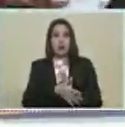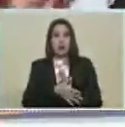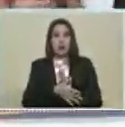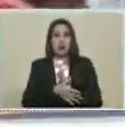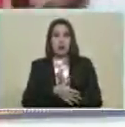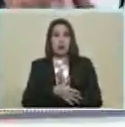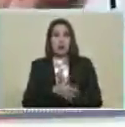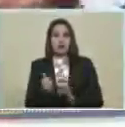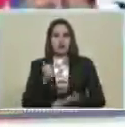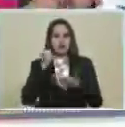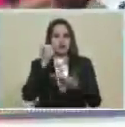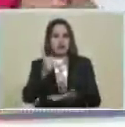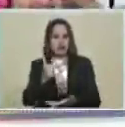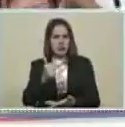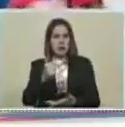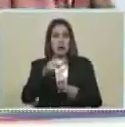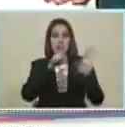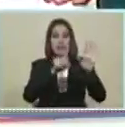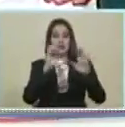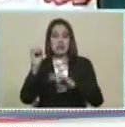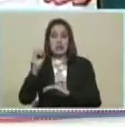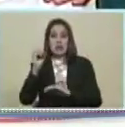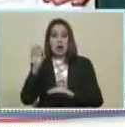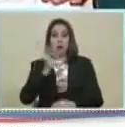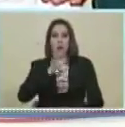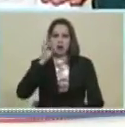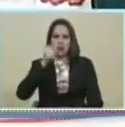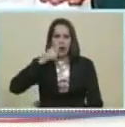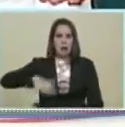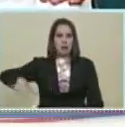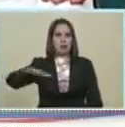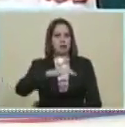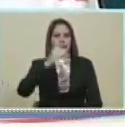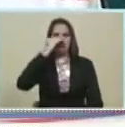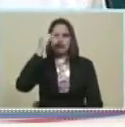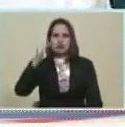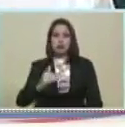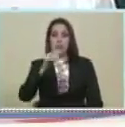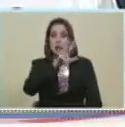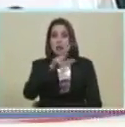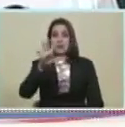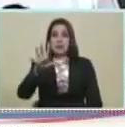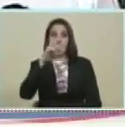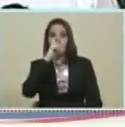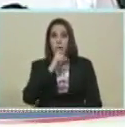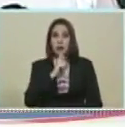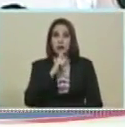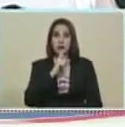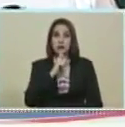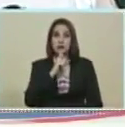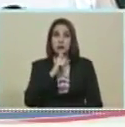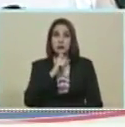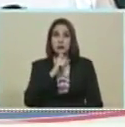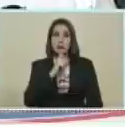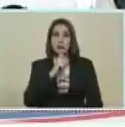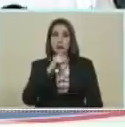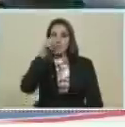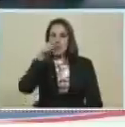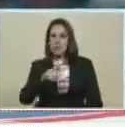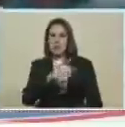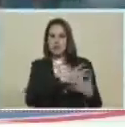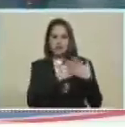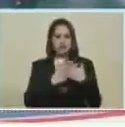demográfico El 60% El la población Tiene menos De 35 años Y además Presidente Estamos